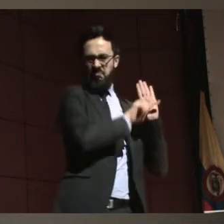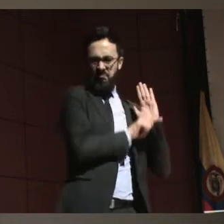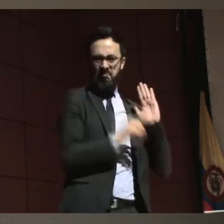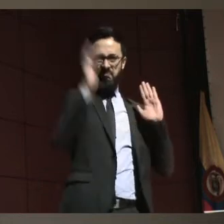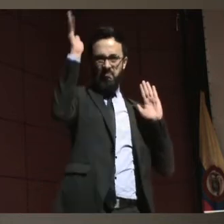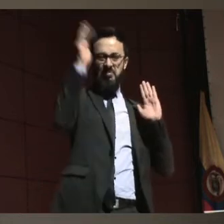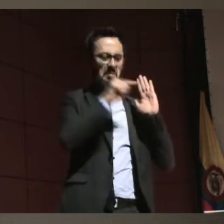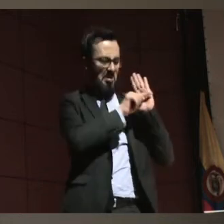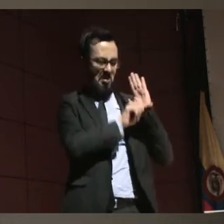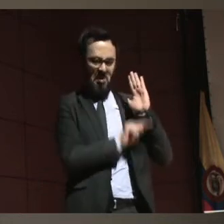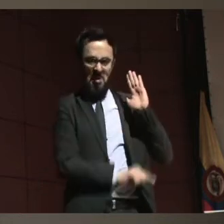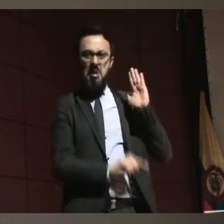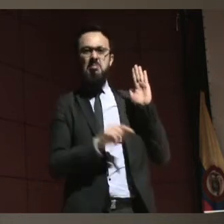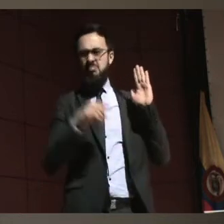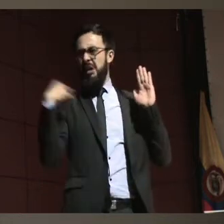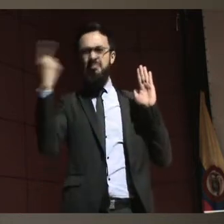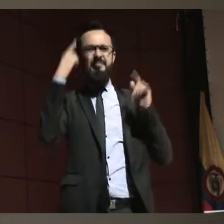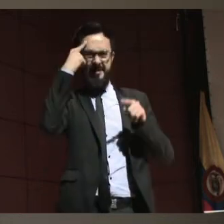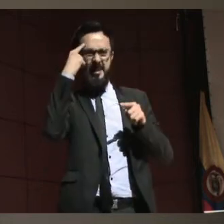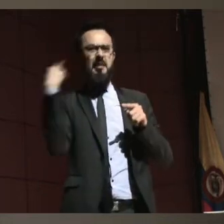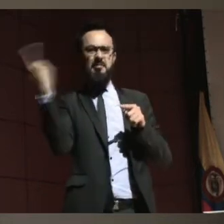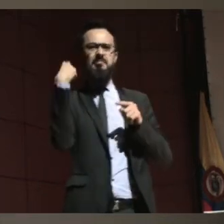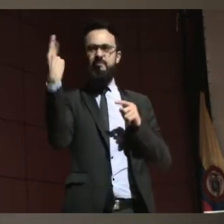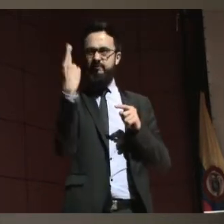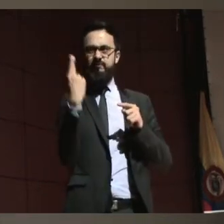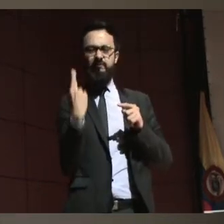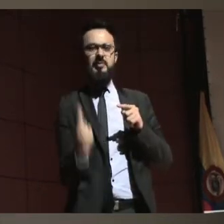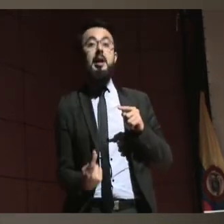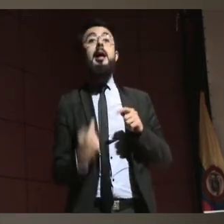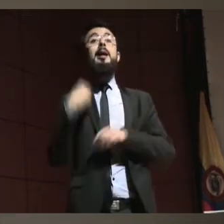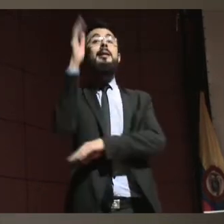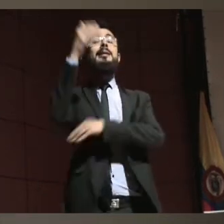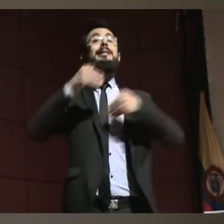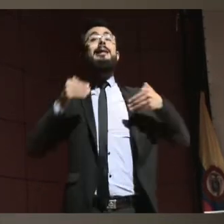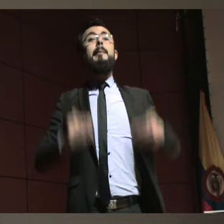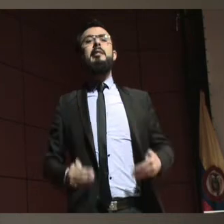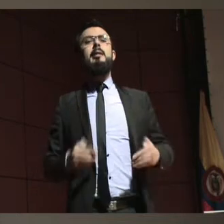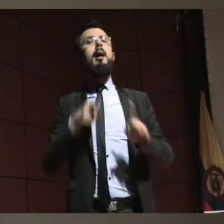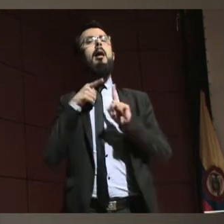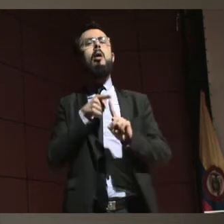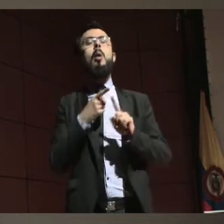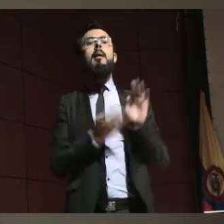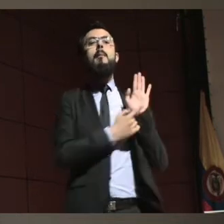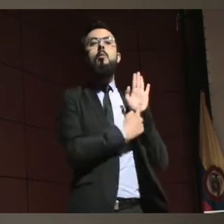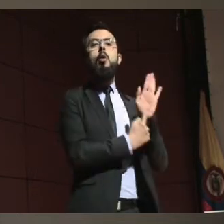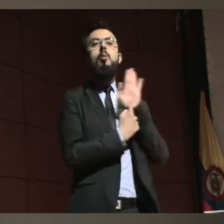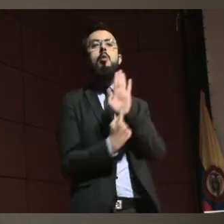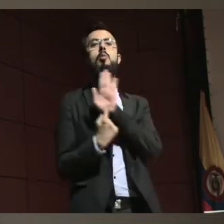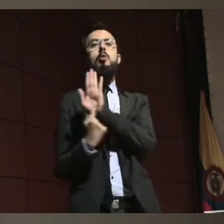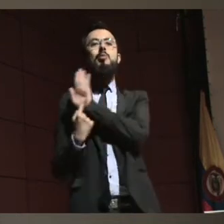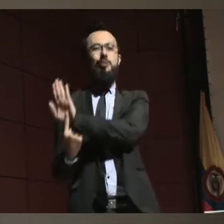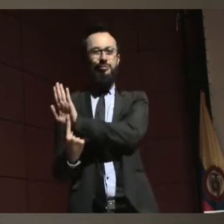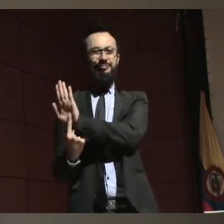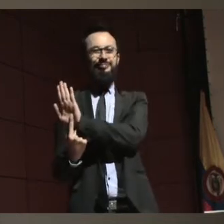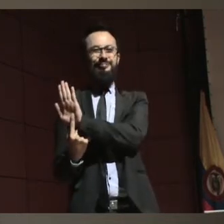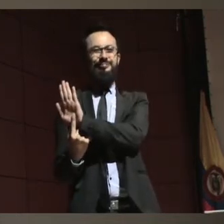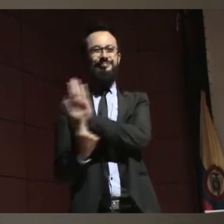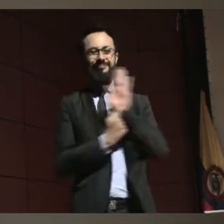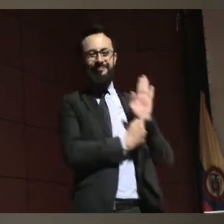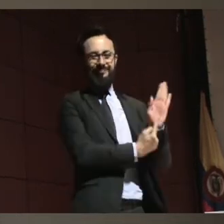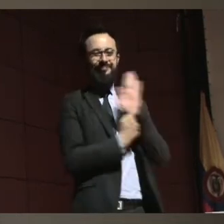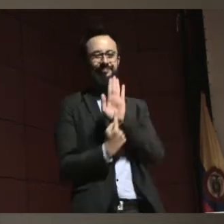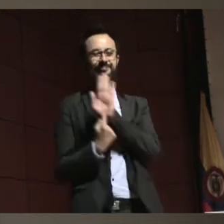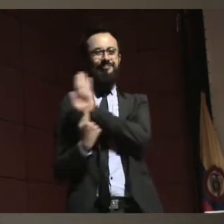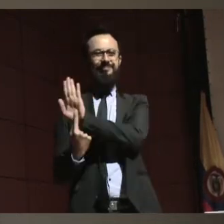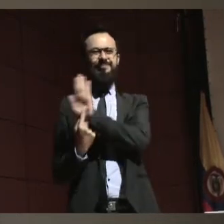discapacidad ha pasado por unos modelos que como seguramente lo decíamos antes, estos